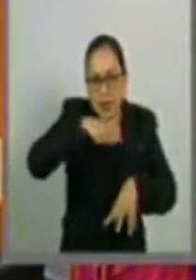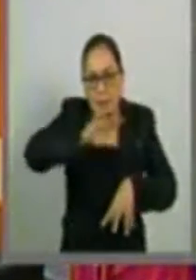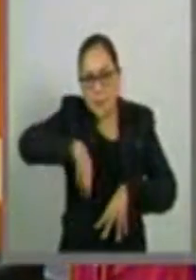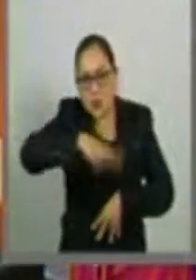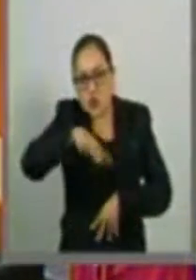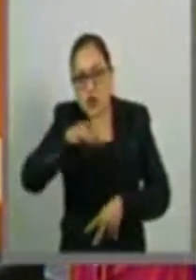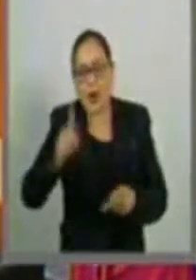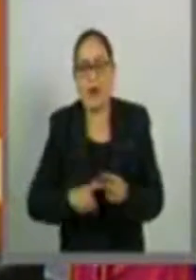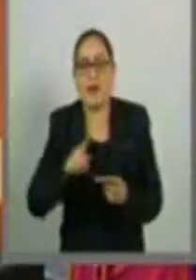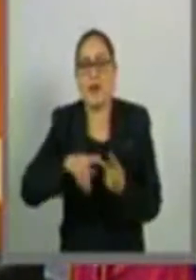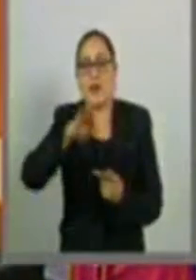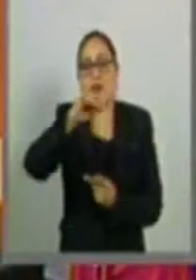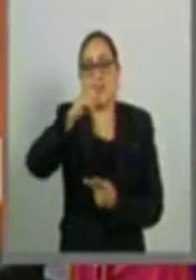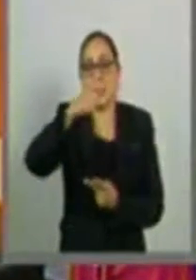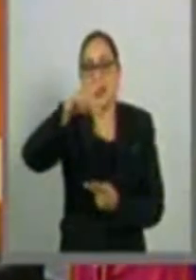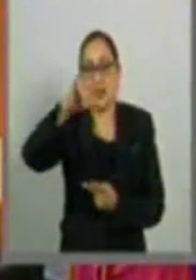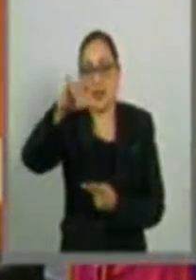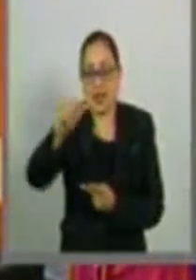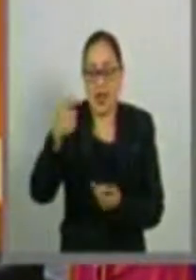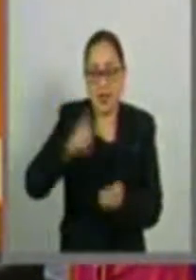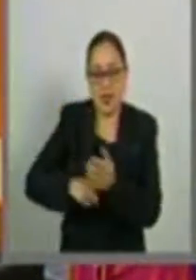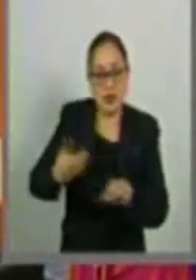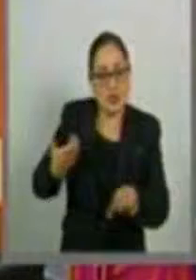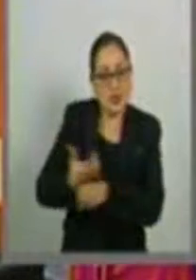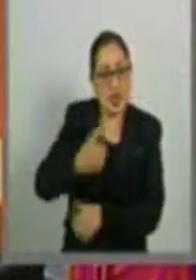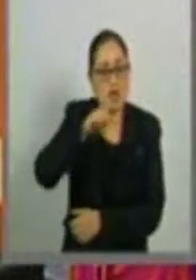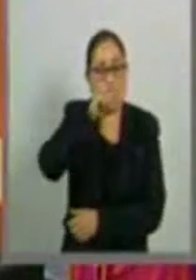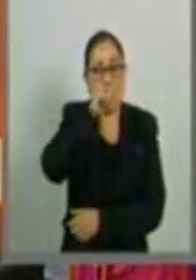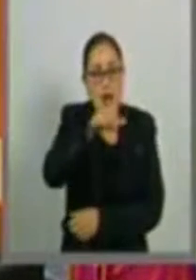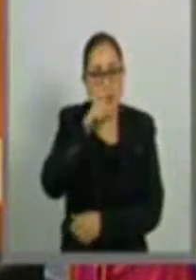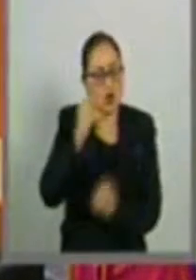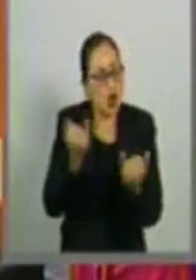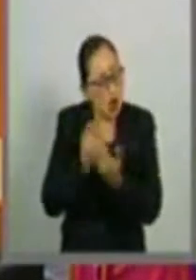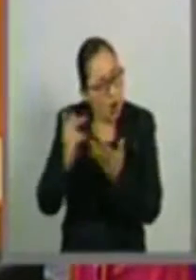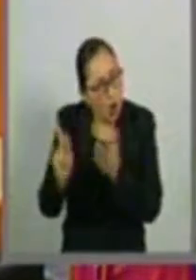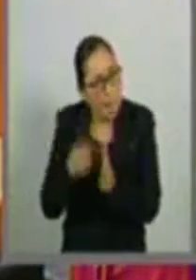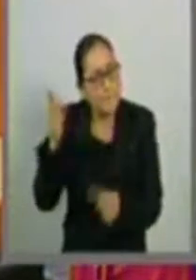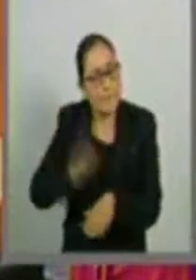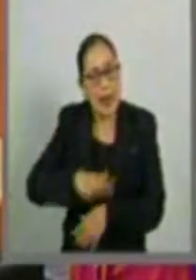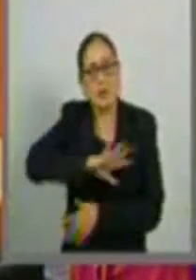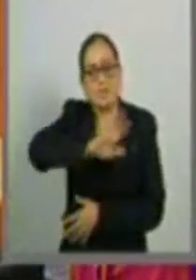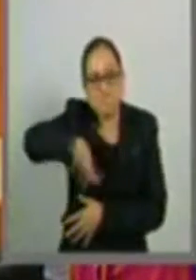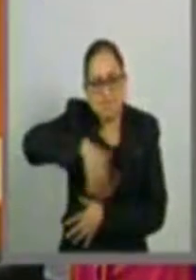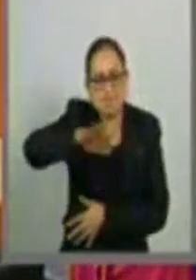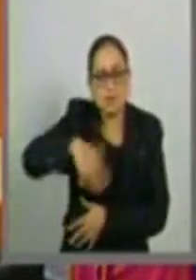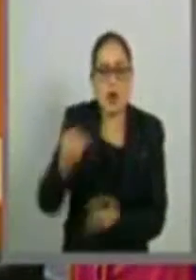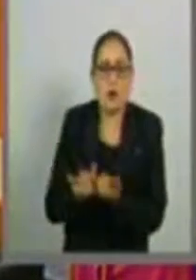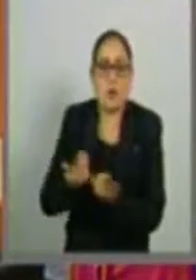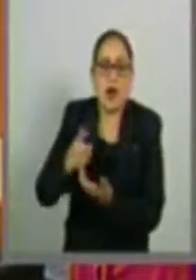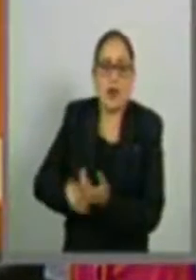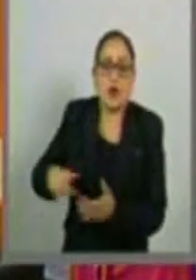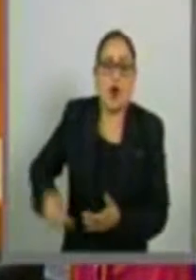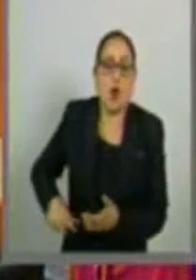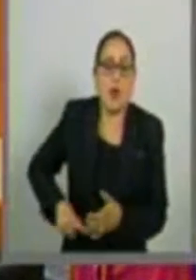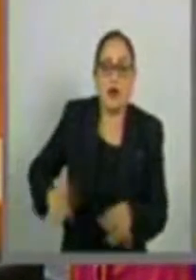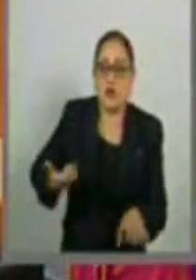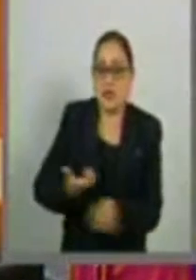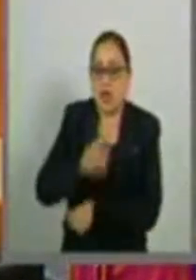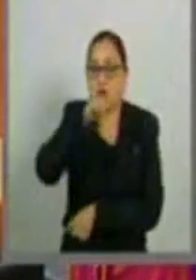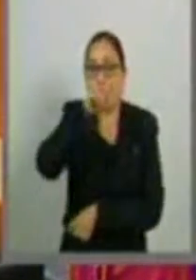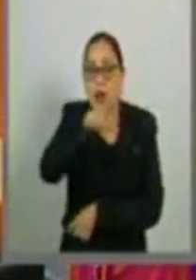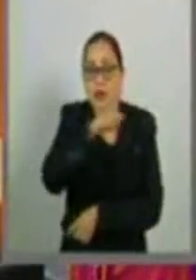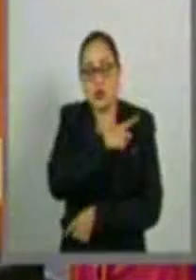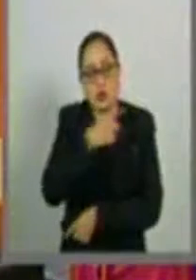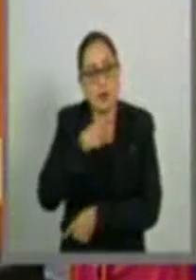Fiscalía del Estado de Jalisco intensifique la búsqueda y también le estamos pidiendo al gobierno del Estado de Jalisco que dé